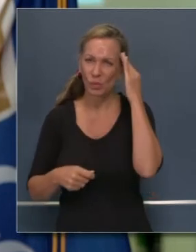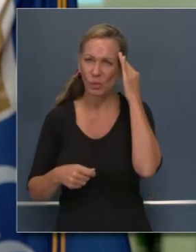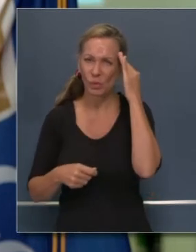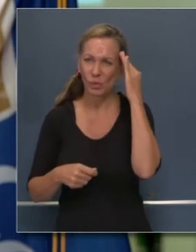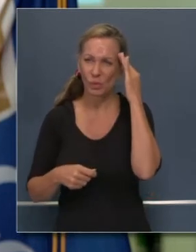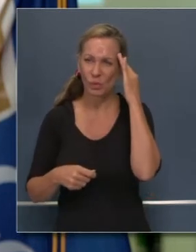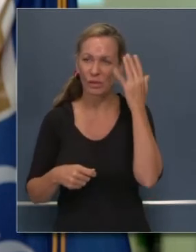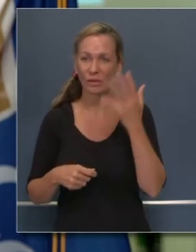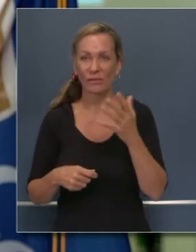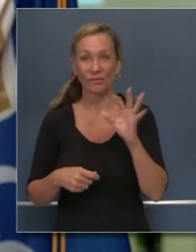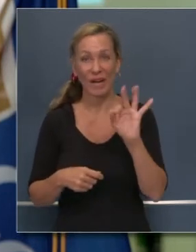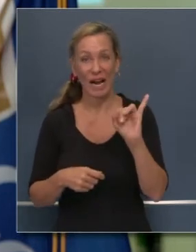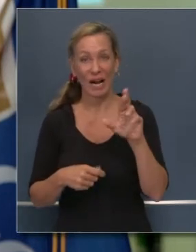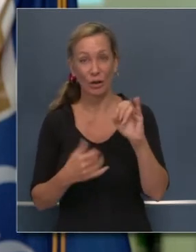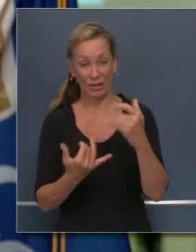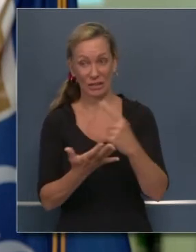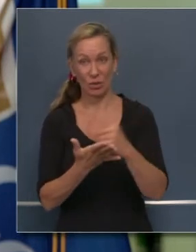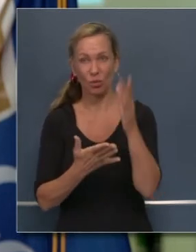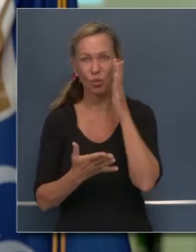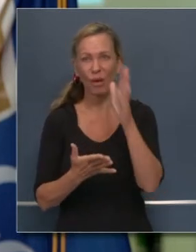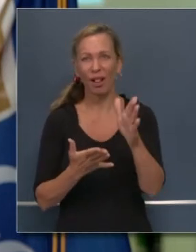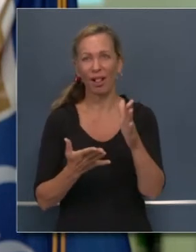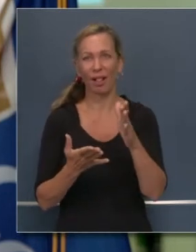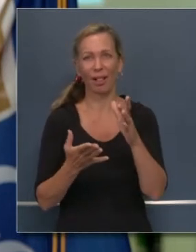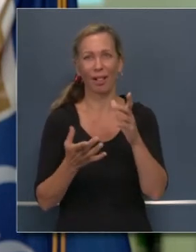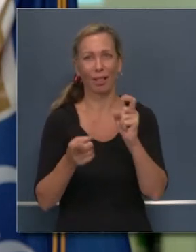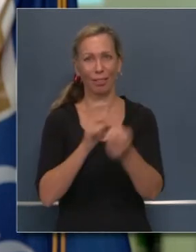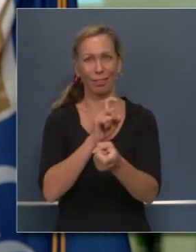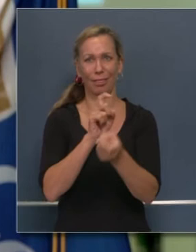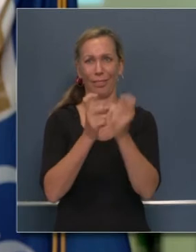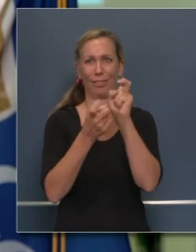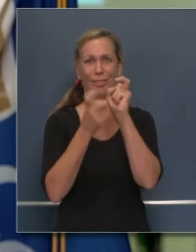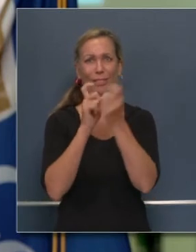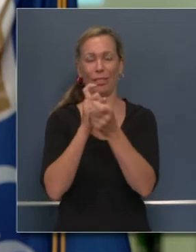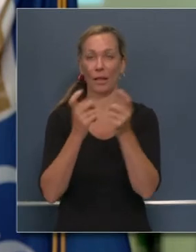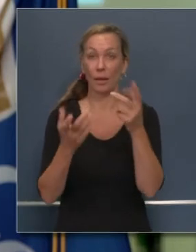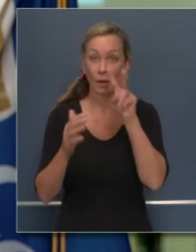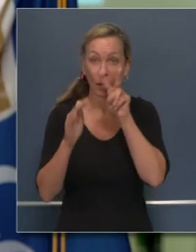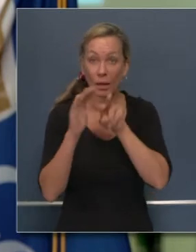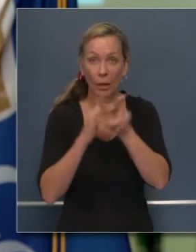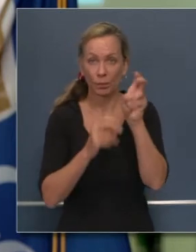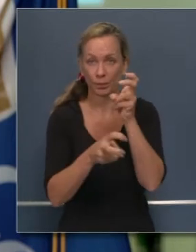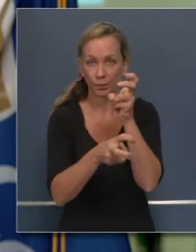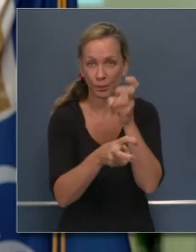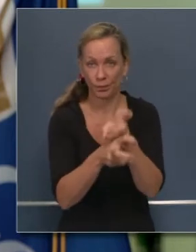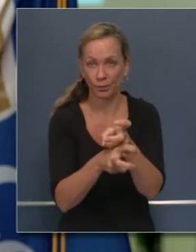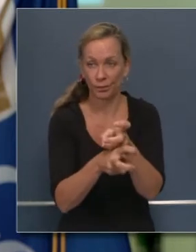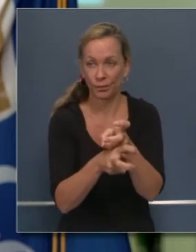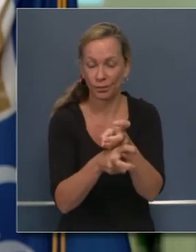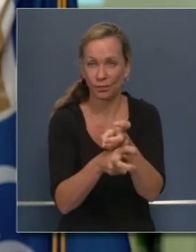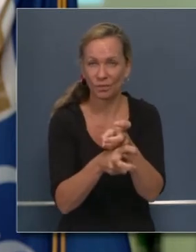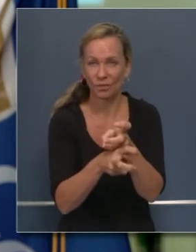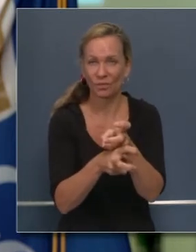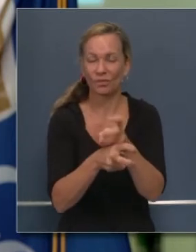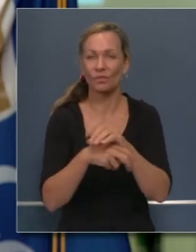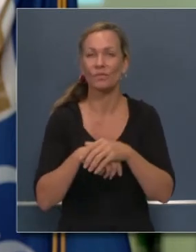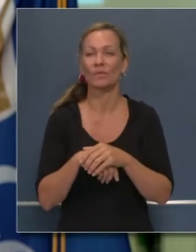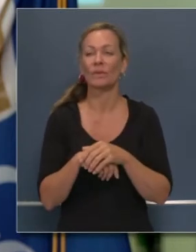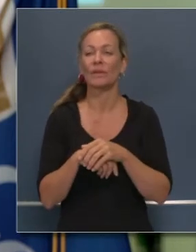cambiarán y tal vez harán que será todo más difícil. Definitivamente todo será más complejo.